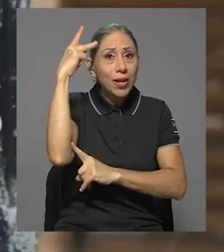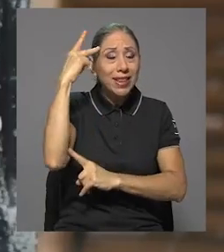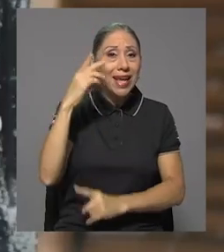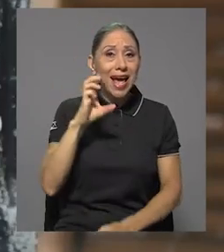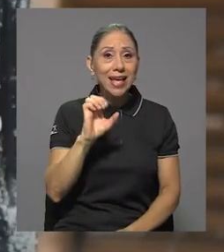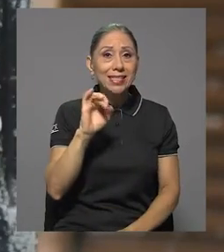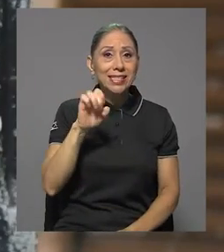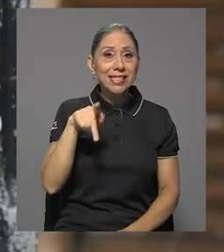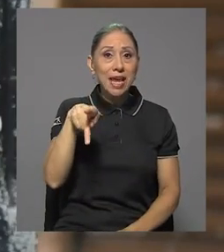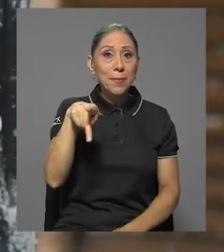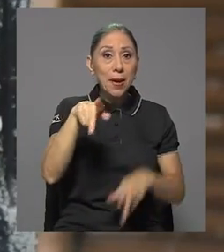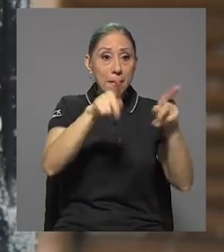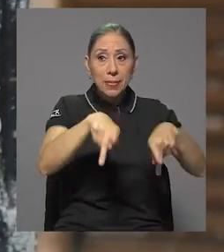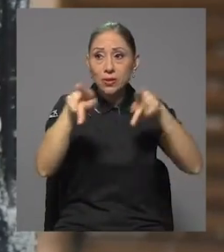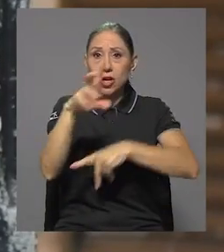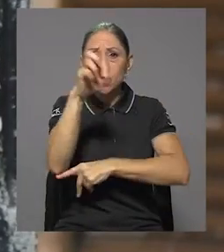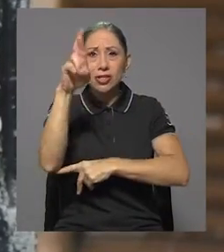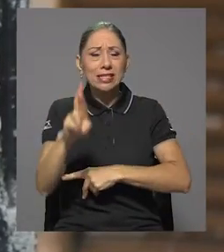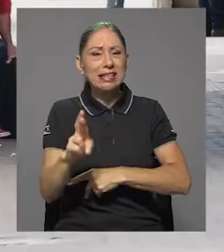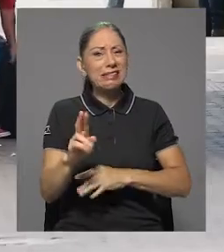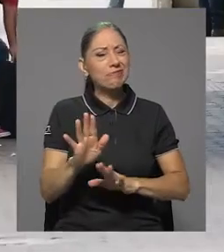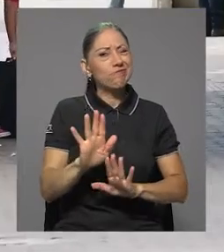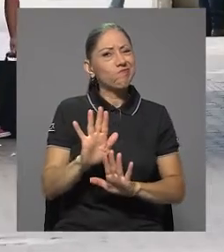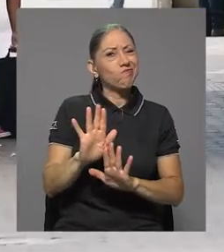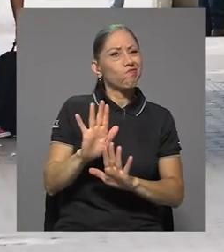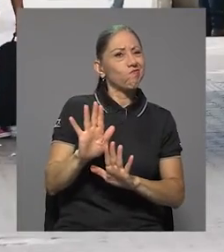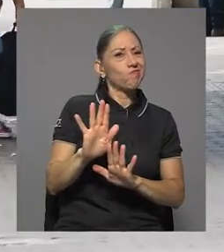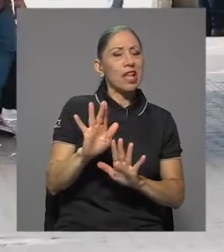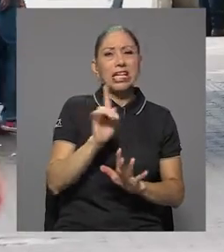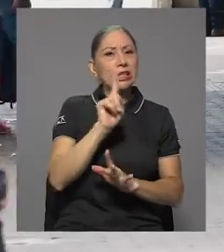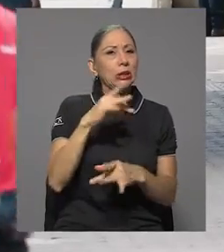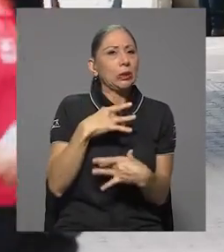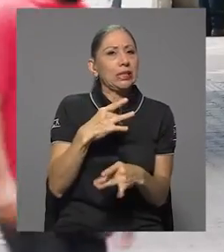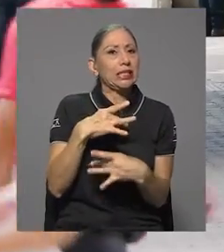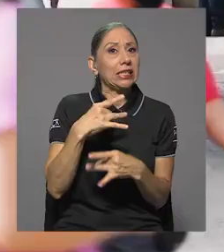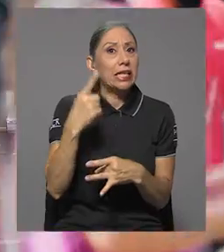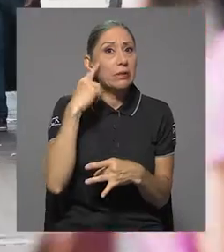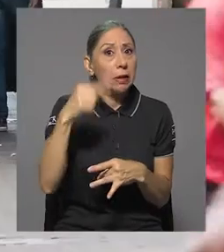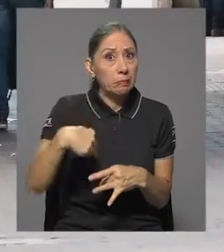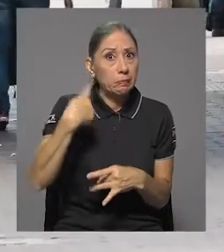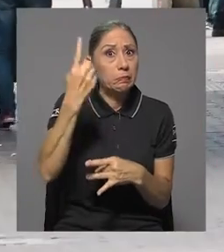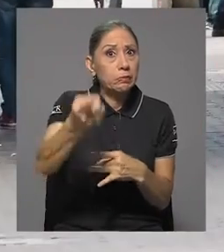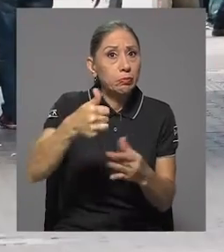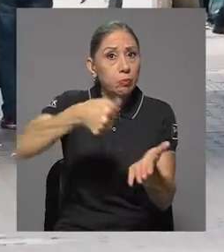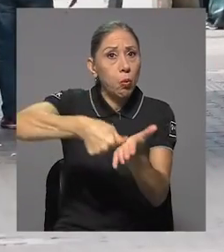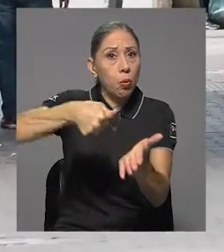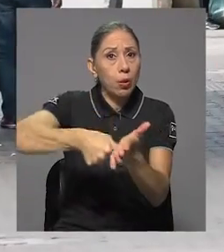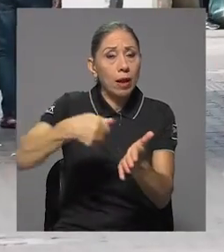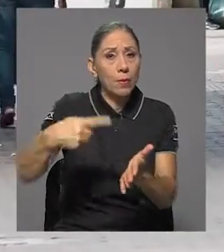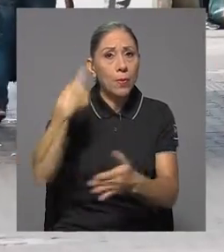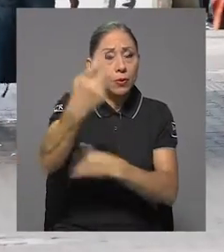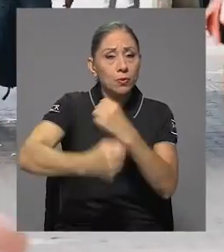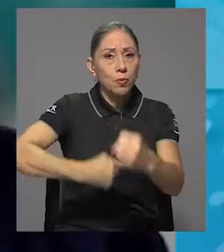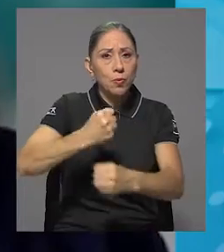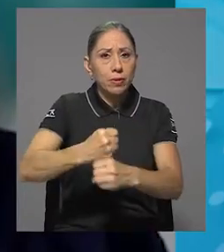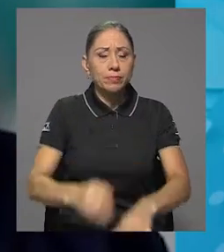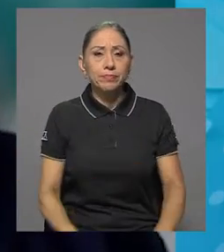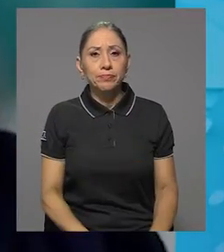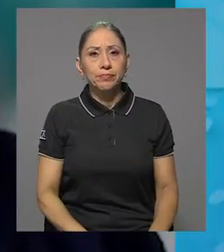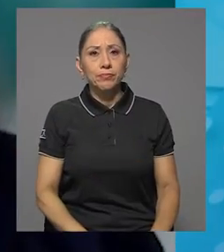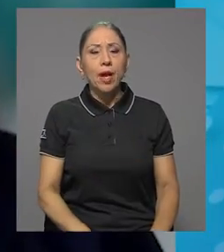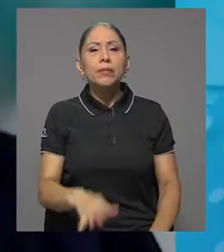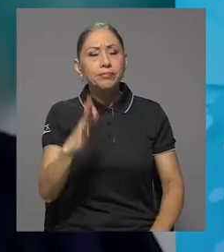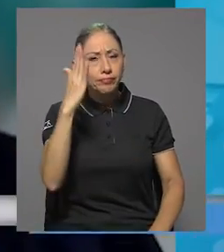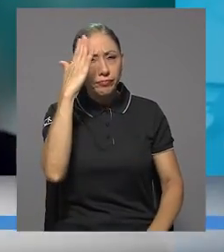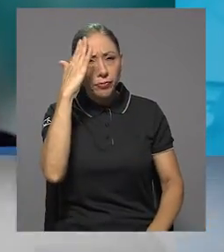población costarricense se muestra apática y con bajos niveles de interés en los comicios del 2022. Tomando